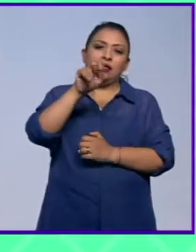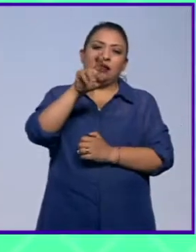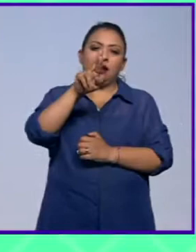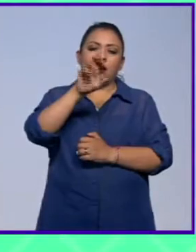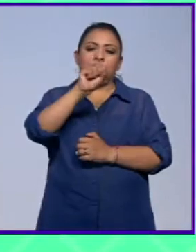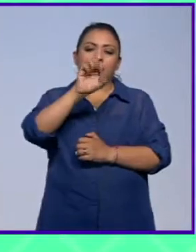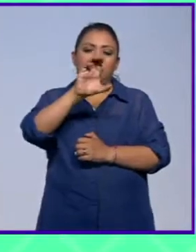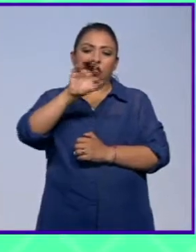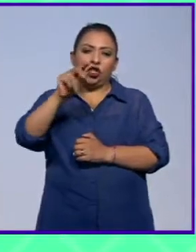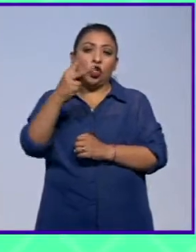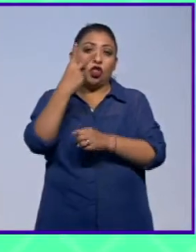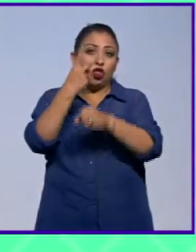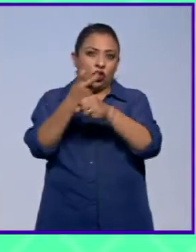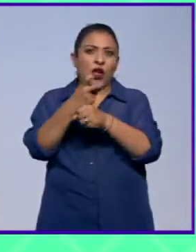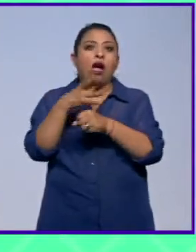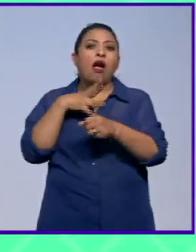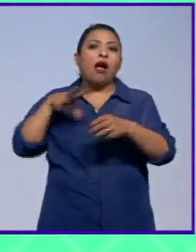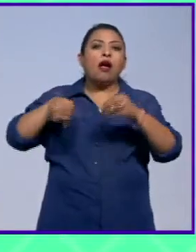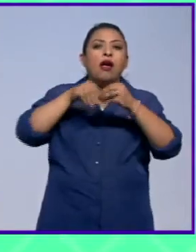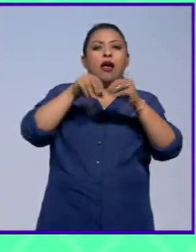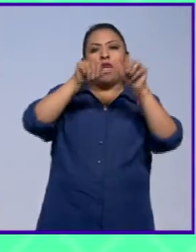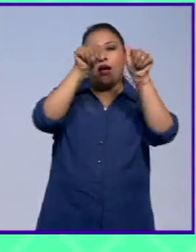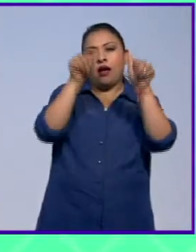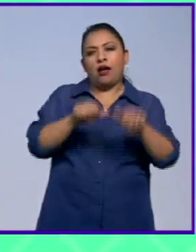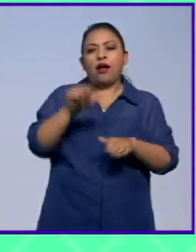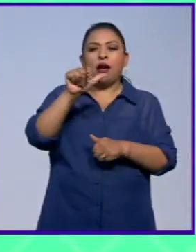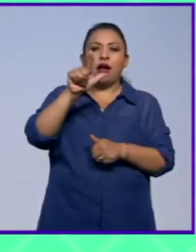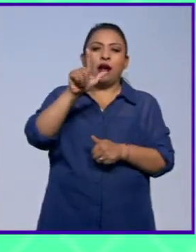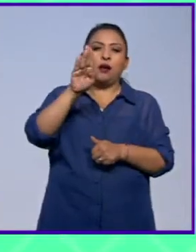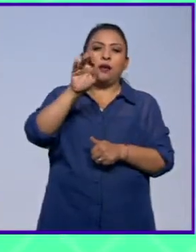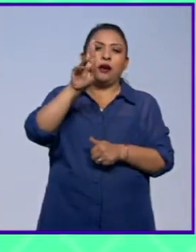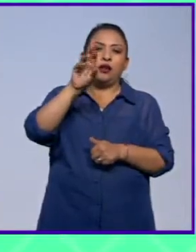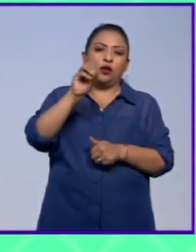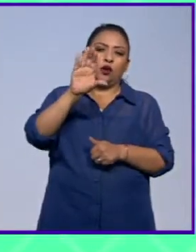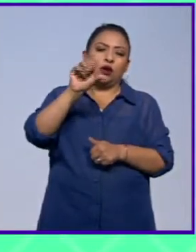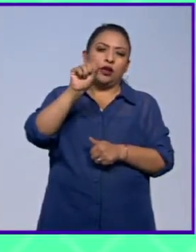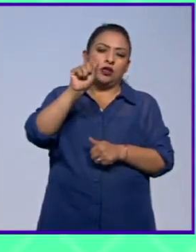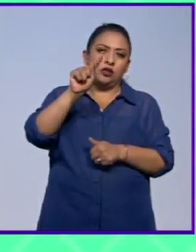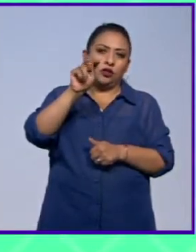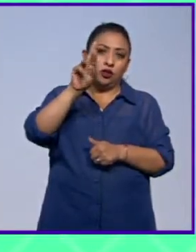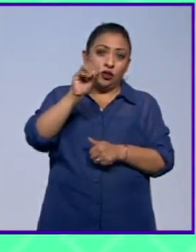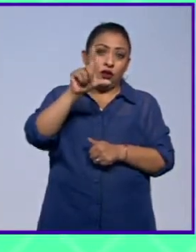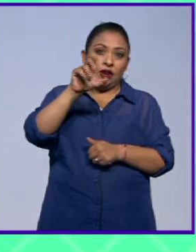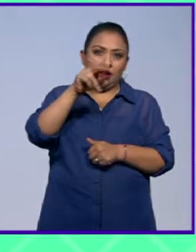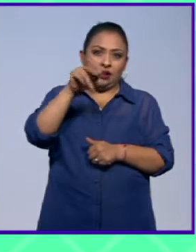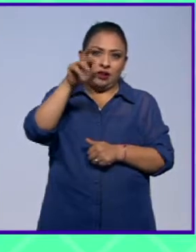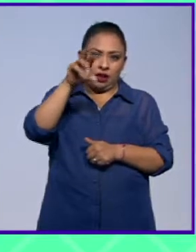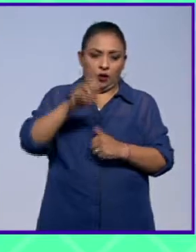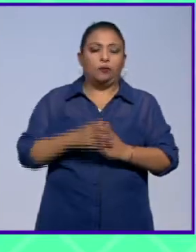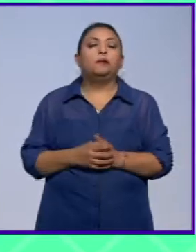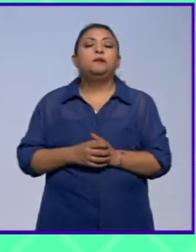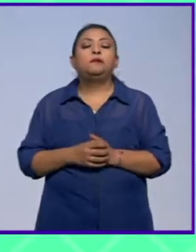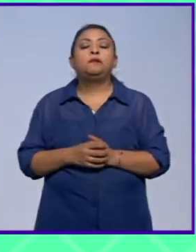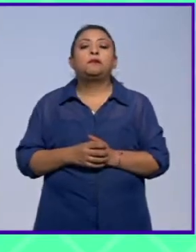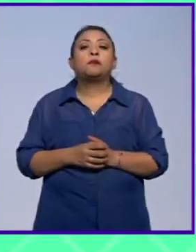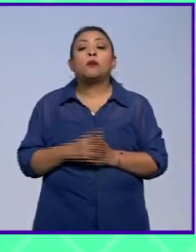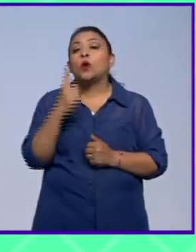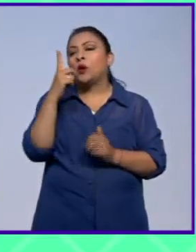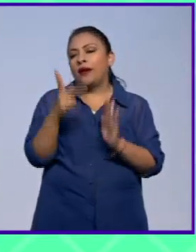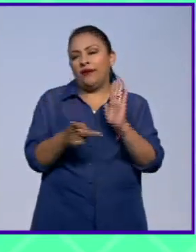2, integrada por obra del artista Alberto Castro Leñero. Una vez que